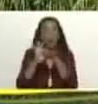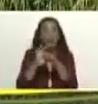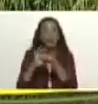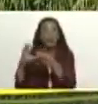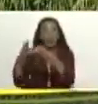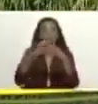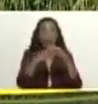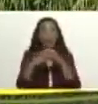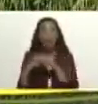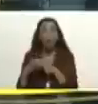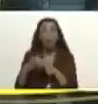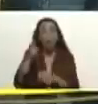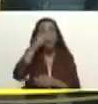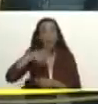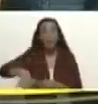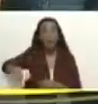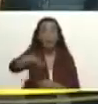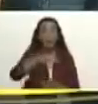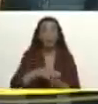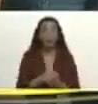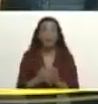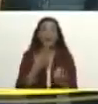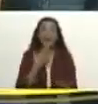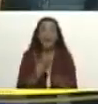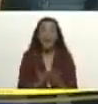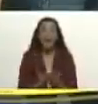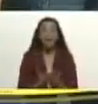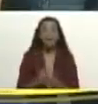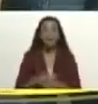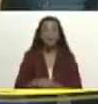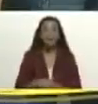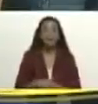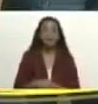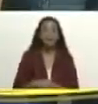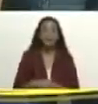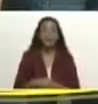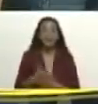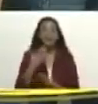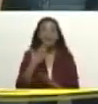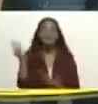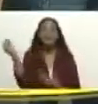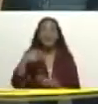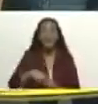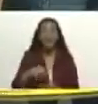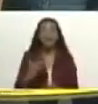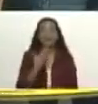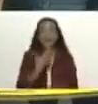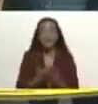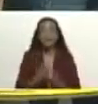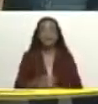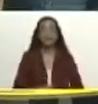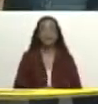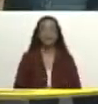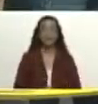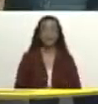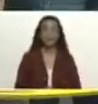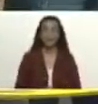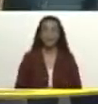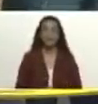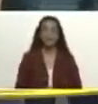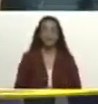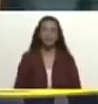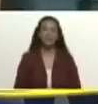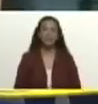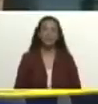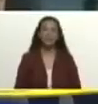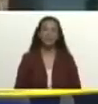colectividad y por este pueblo que nos necesita. Muchas gracias de verdad muchas gracias y nuevamente muchas gracias. Bueno